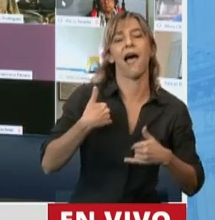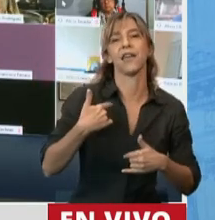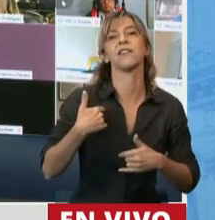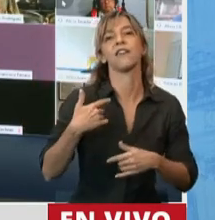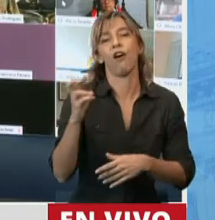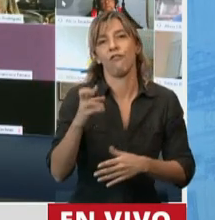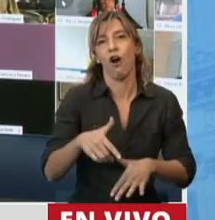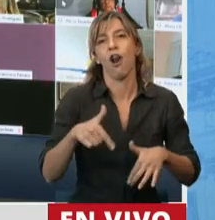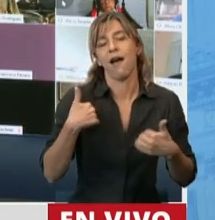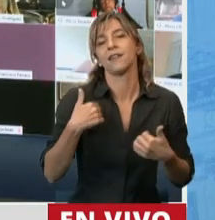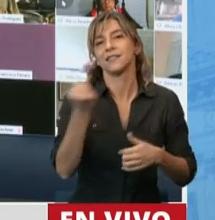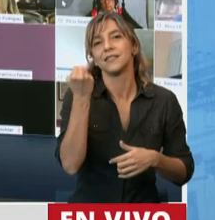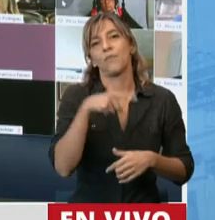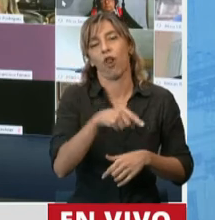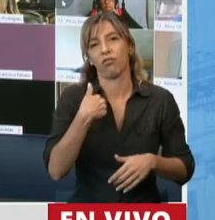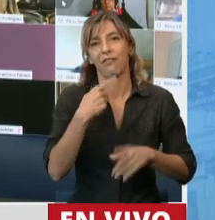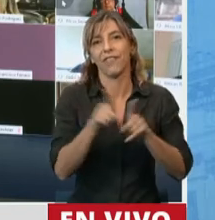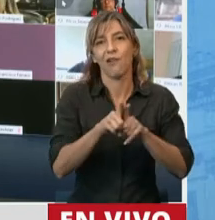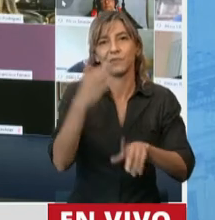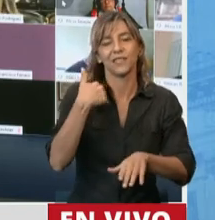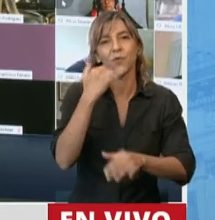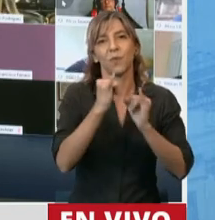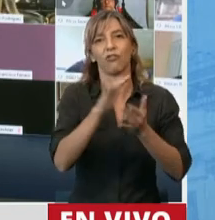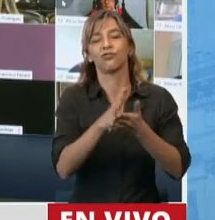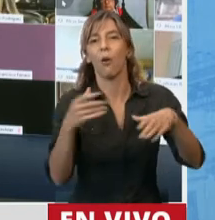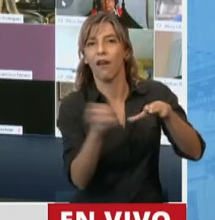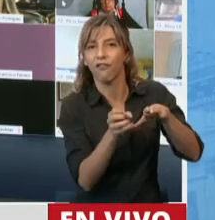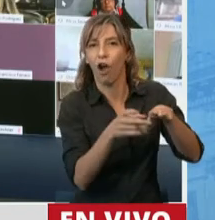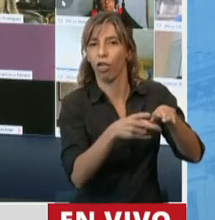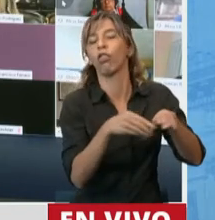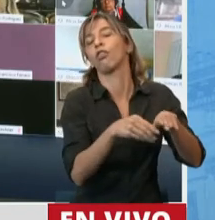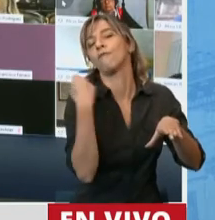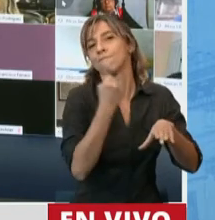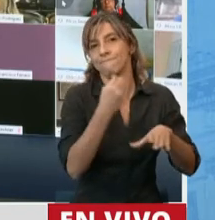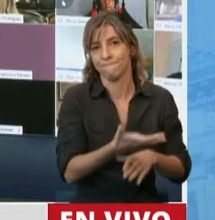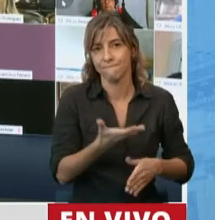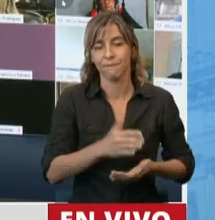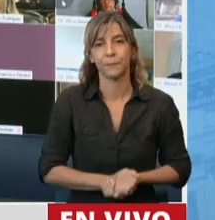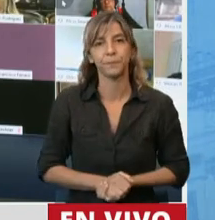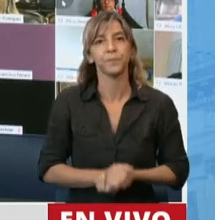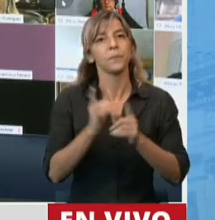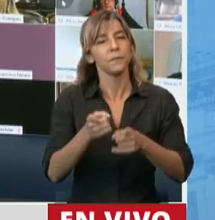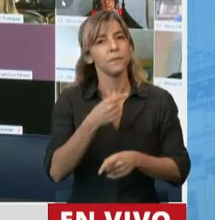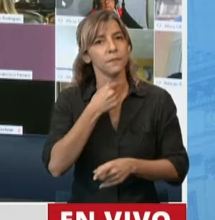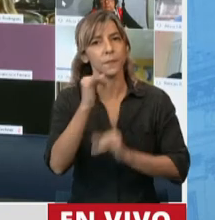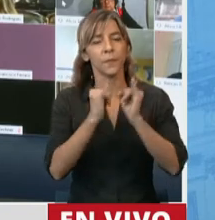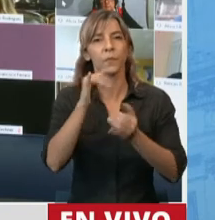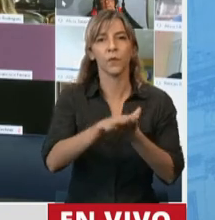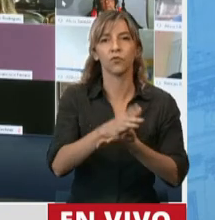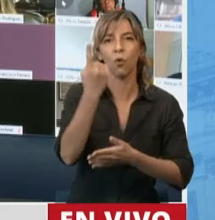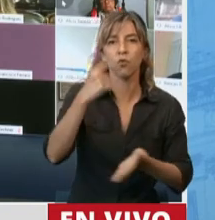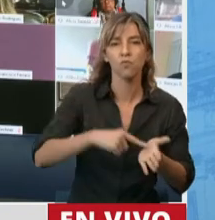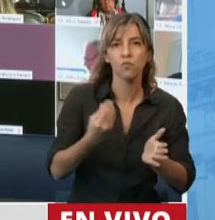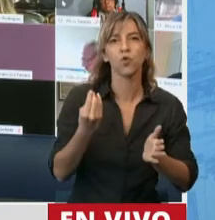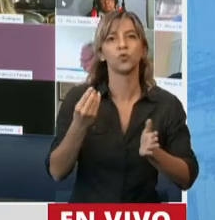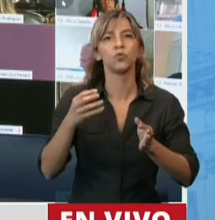suficientes. La segmentación por escala, quería marcar también una cuestión, creo que de